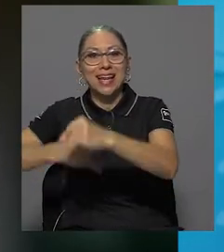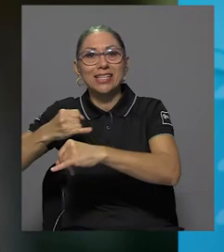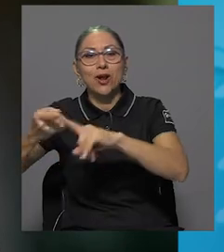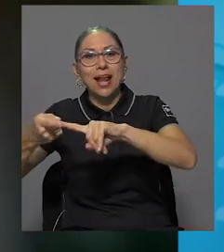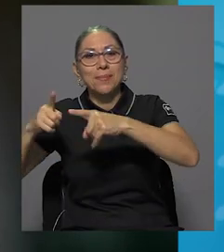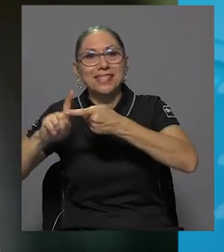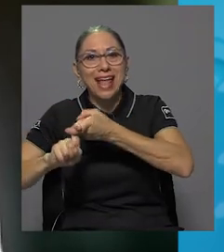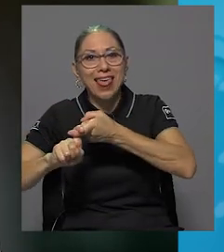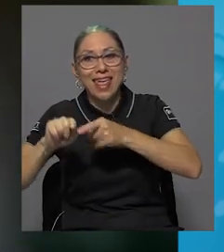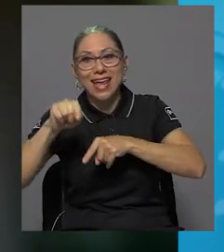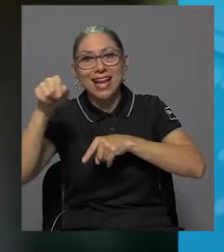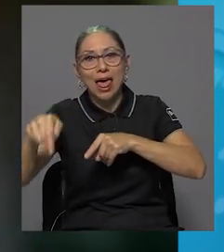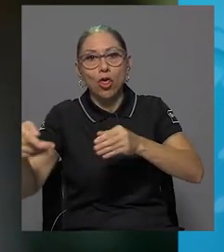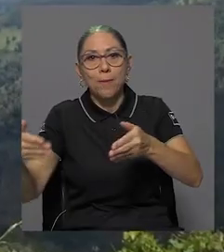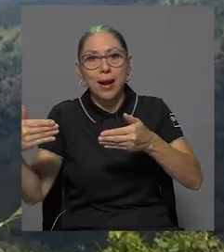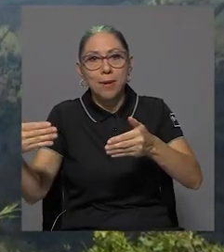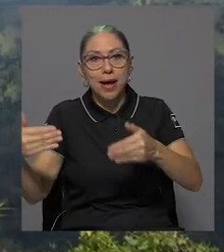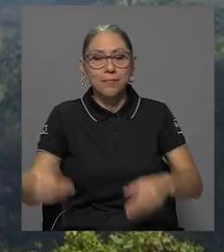Amistad en el lado de Panamá.